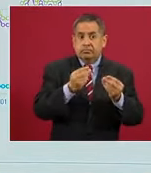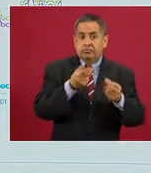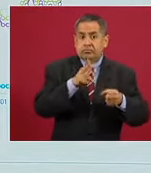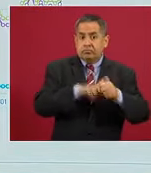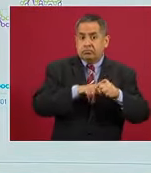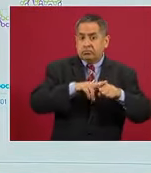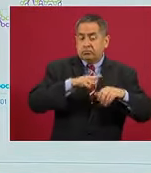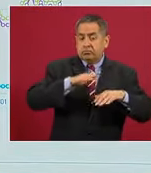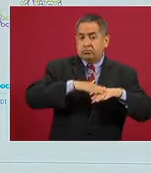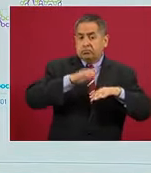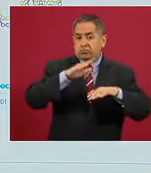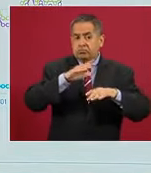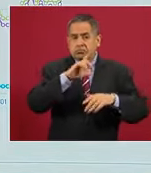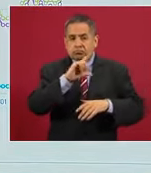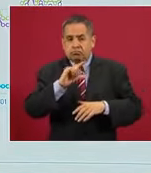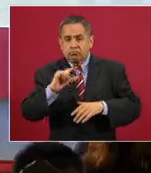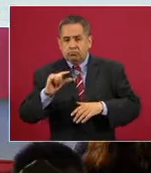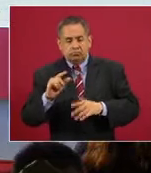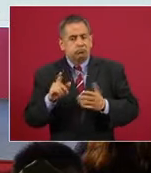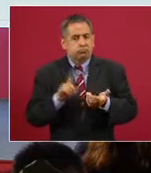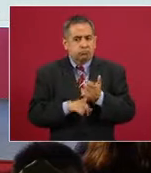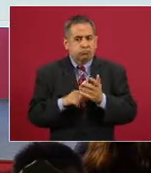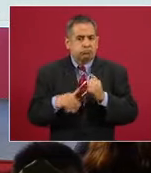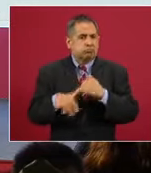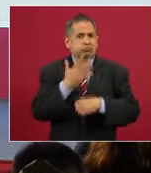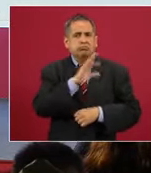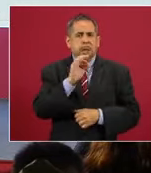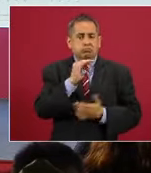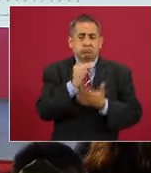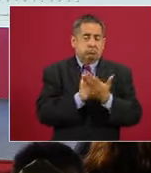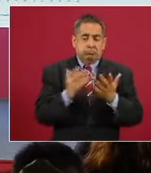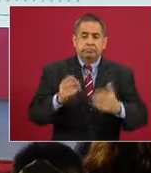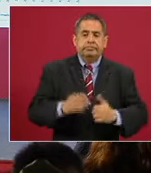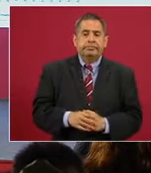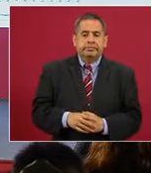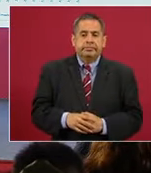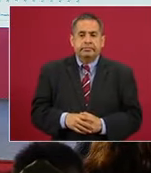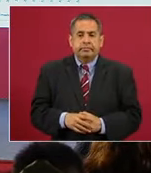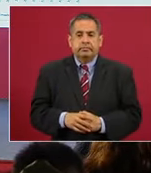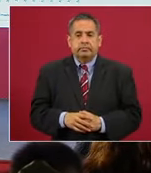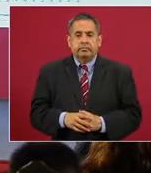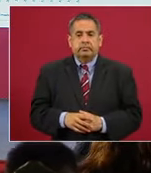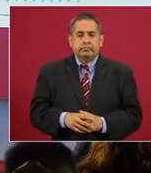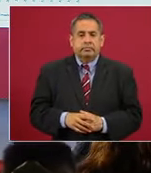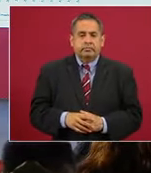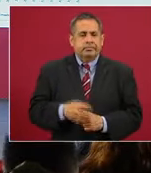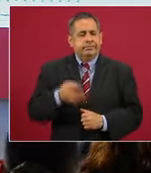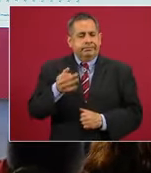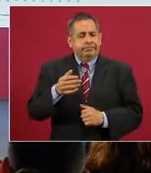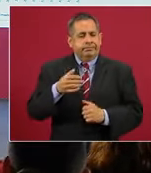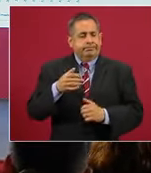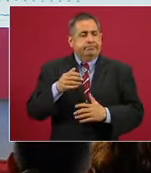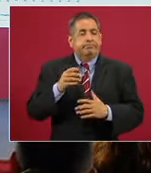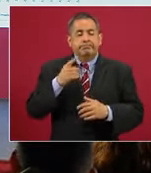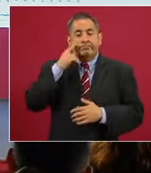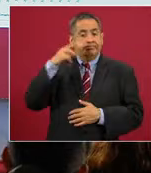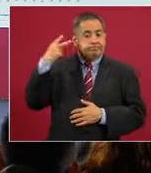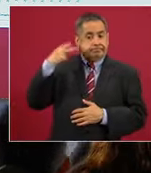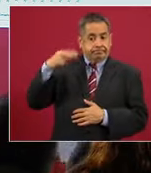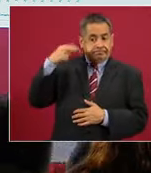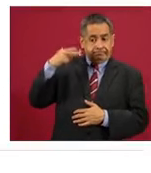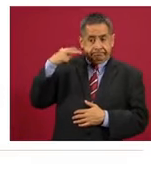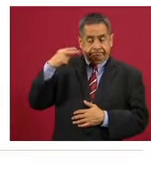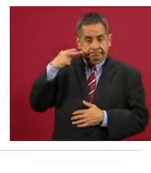es ya muy baja, tiene menos del 15 por ciento. La siguiente. Casi para terminar, Veracruz llegó un punto